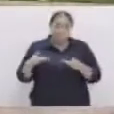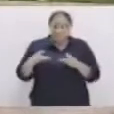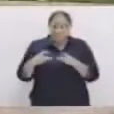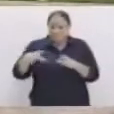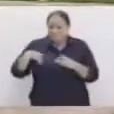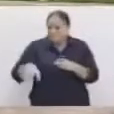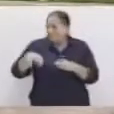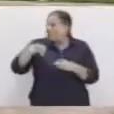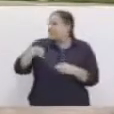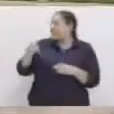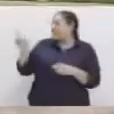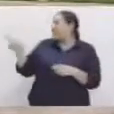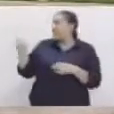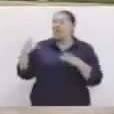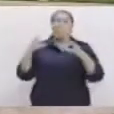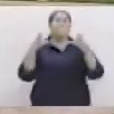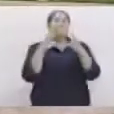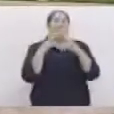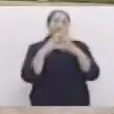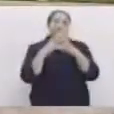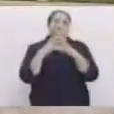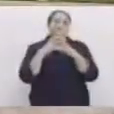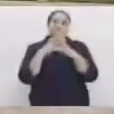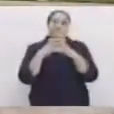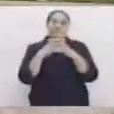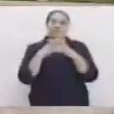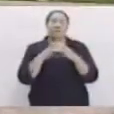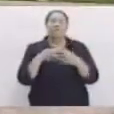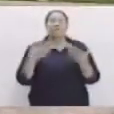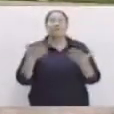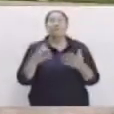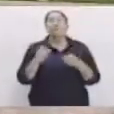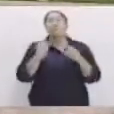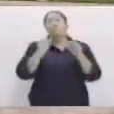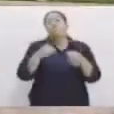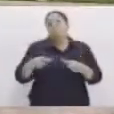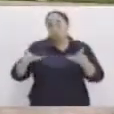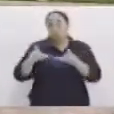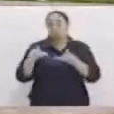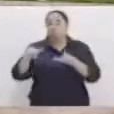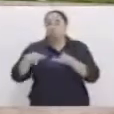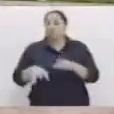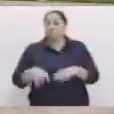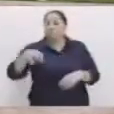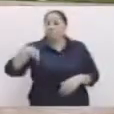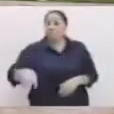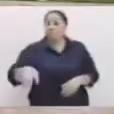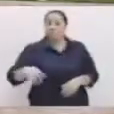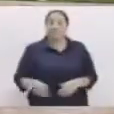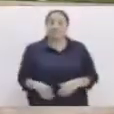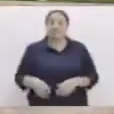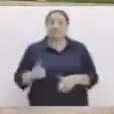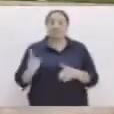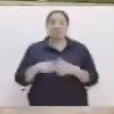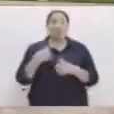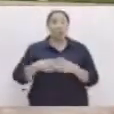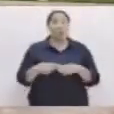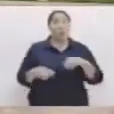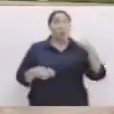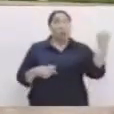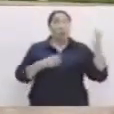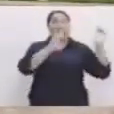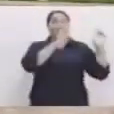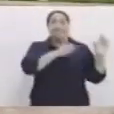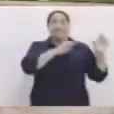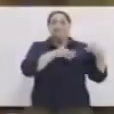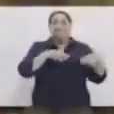saquito o la pelotita de papel y la vamos a poner en el cuadro. Eso significa que cuando le toque a la otra persona